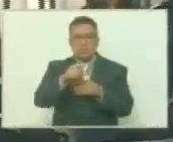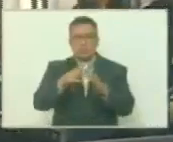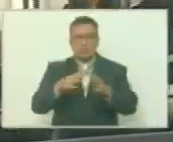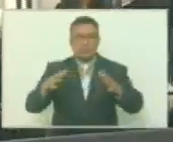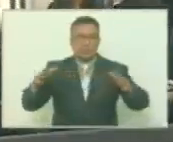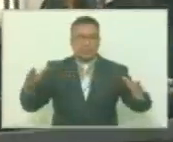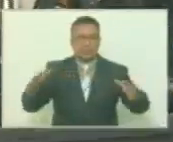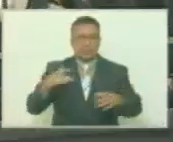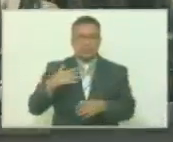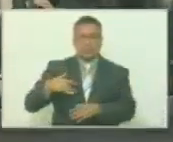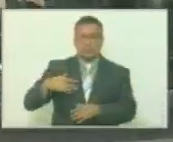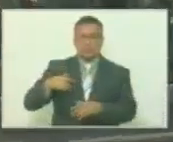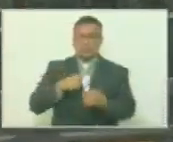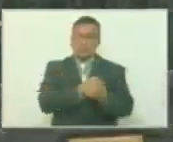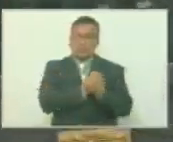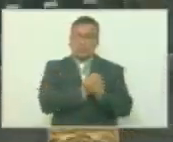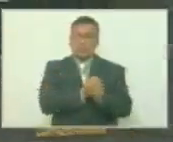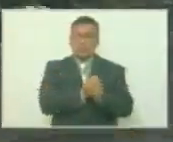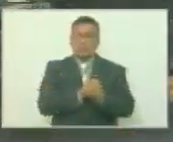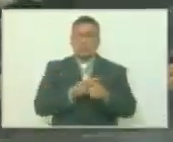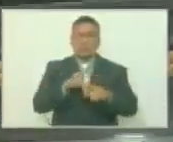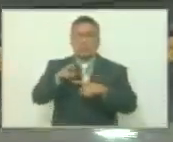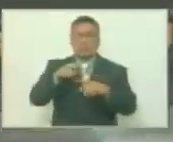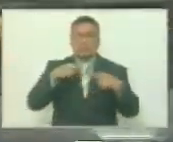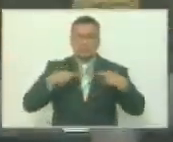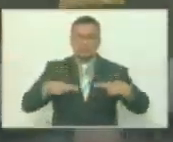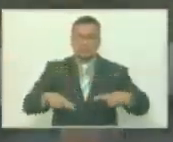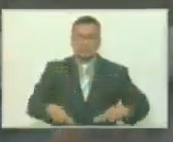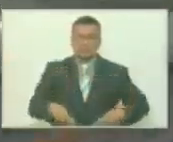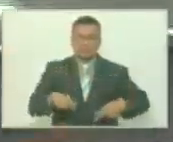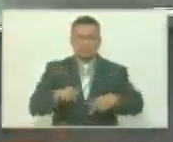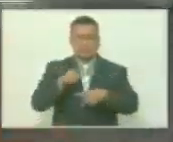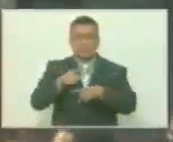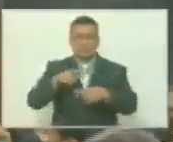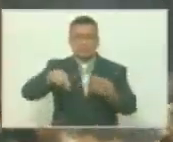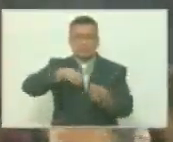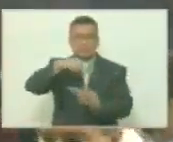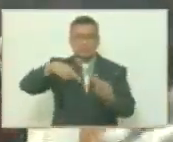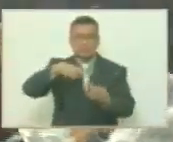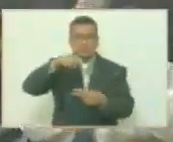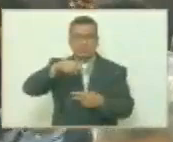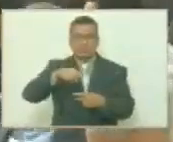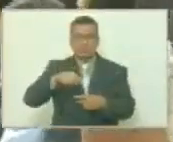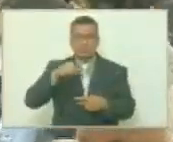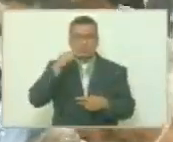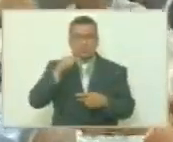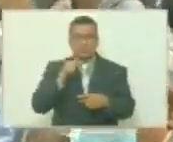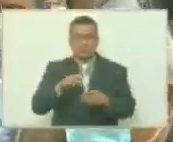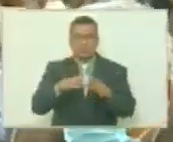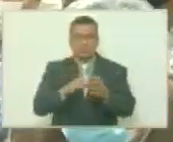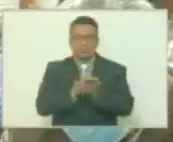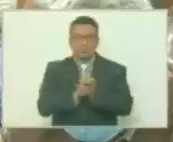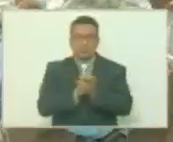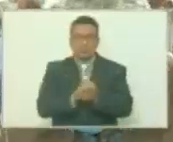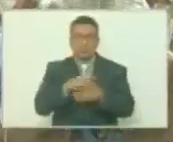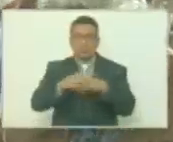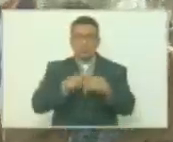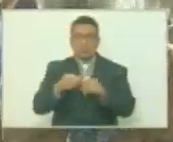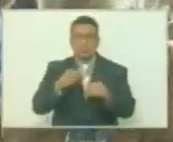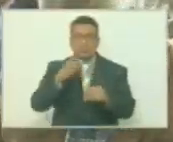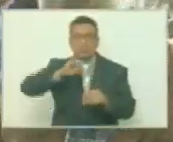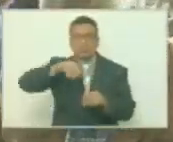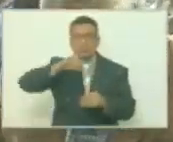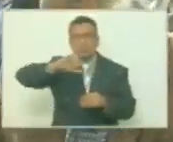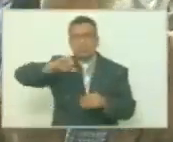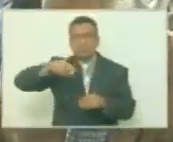grandes sentimientos de amor hacia la humanidad, es un revolucionario, es un camarada. Así fue Jorge